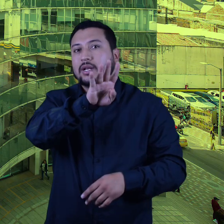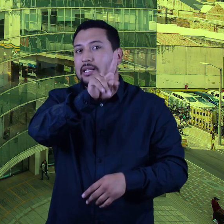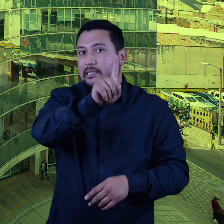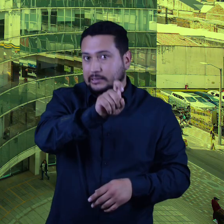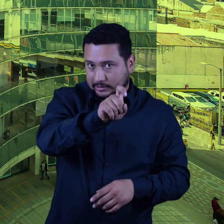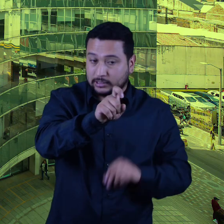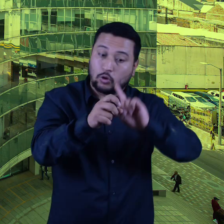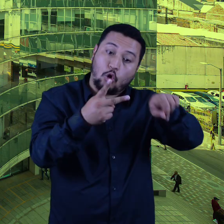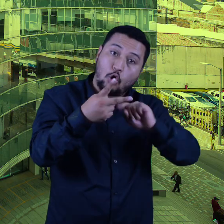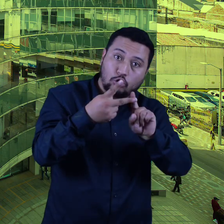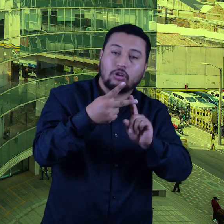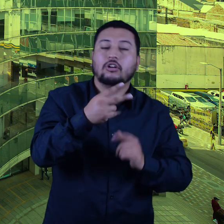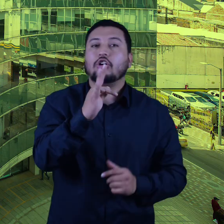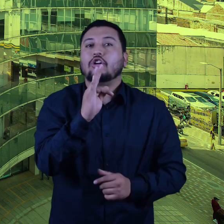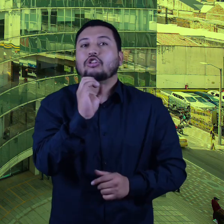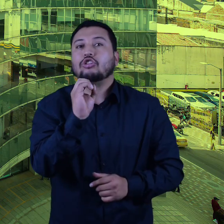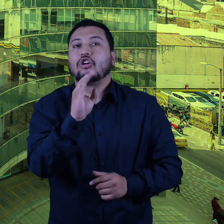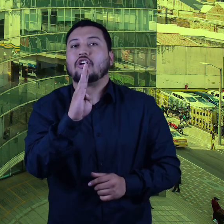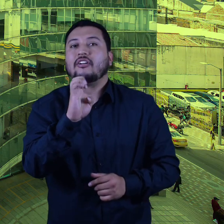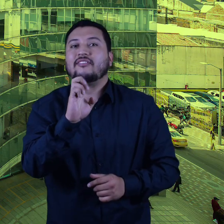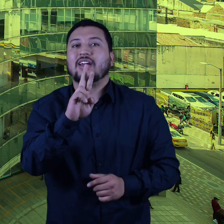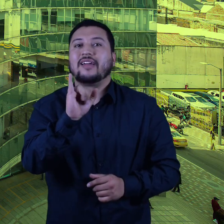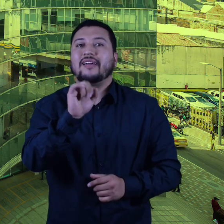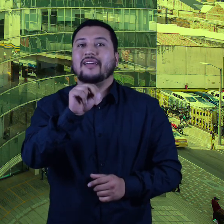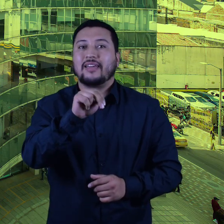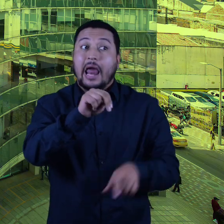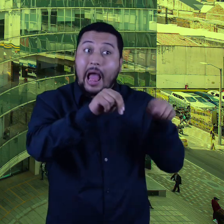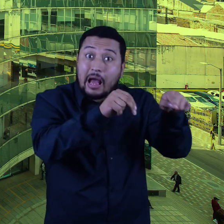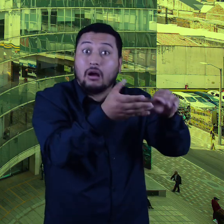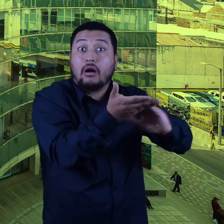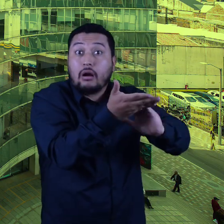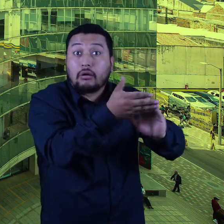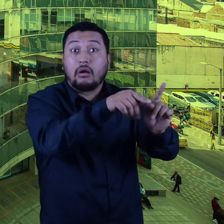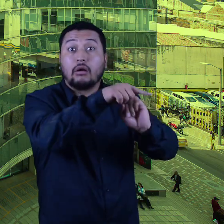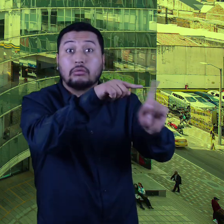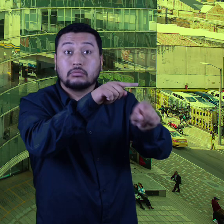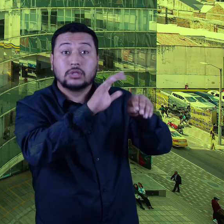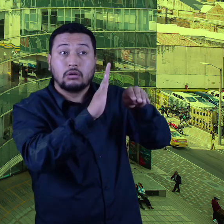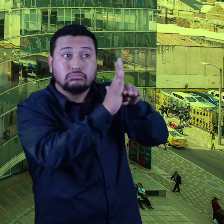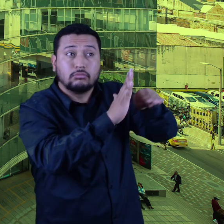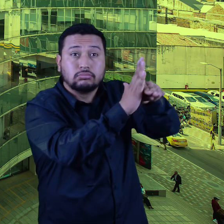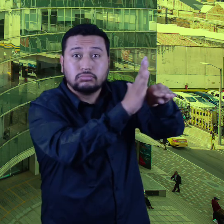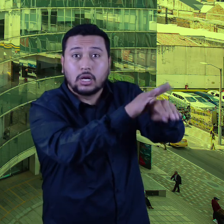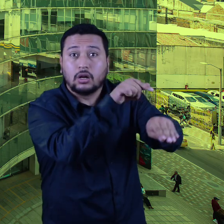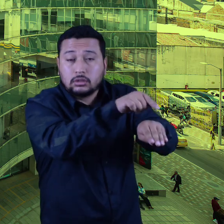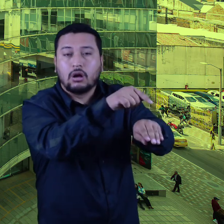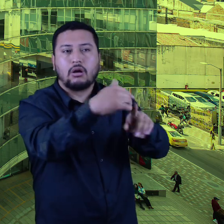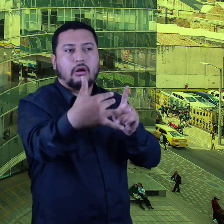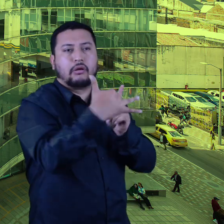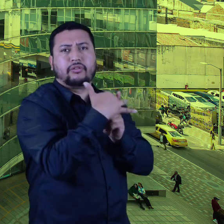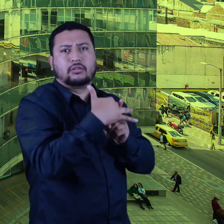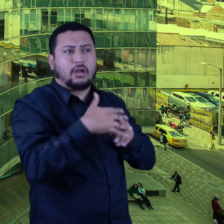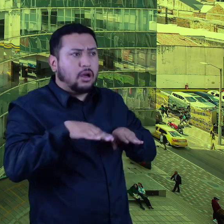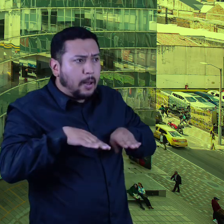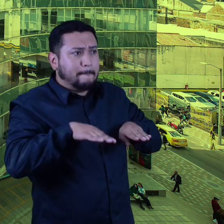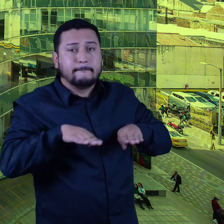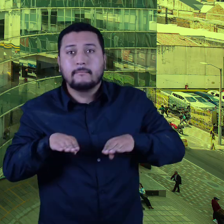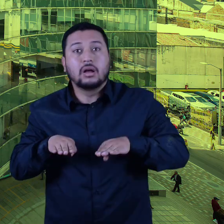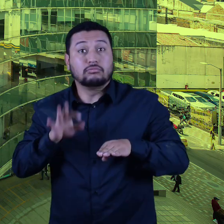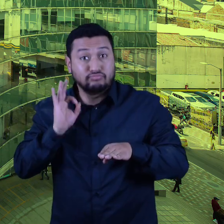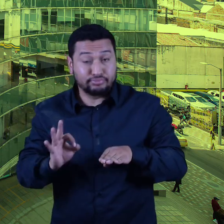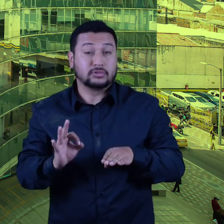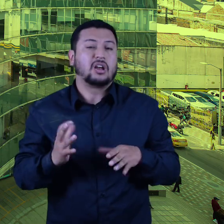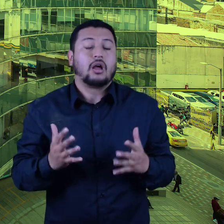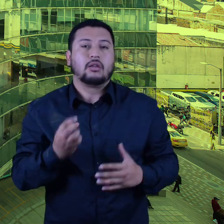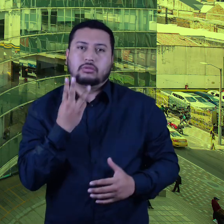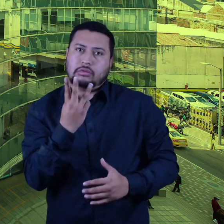se reducen los carriles de mixtos de 3 a 2 y se genera un cuello botella desastroso que genera un problema gravísimo y reduce en un